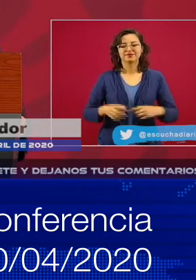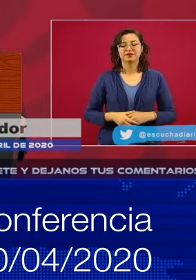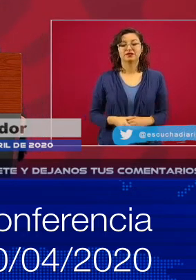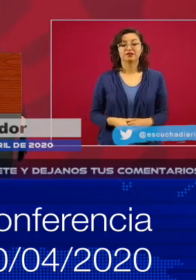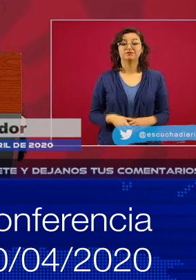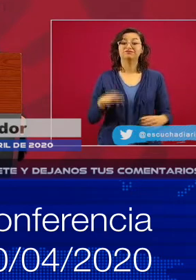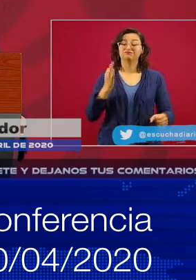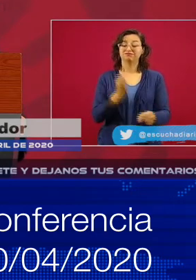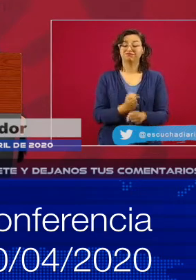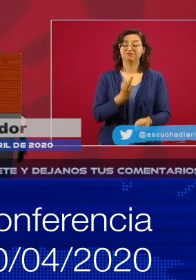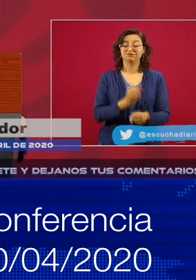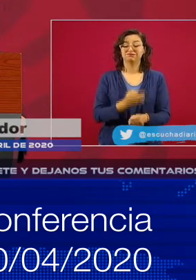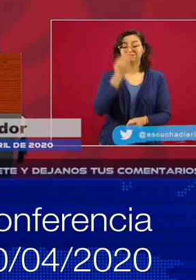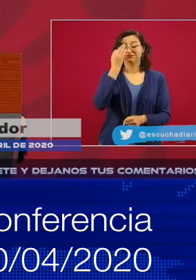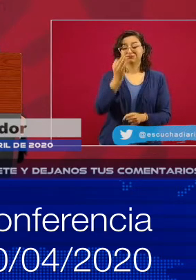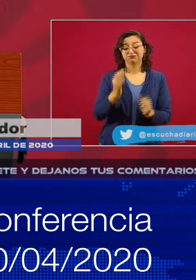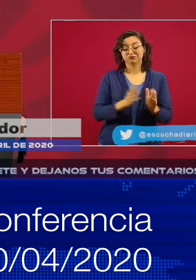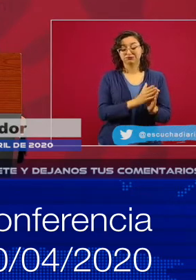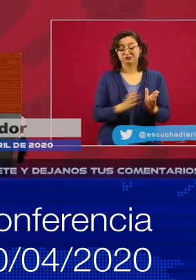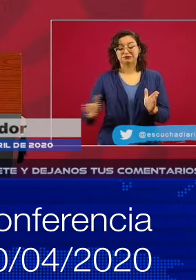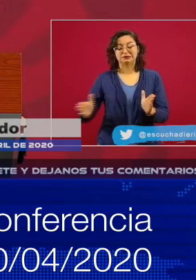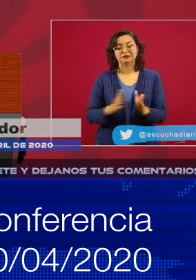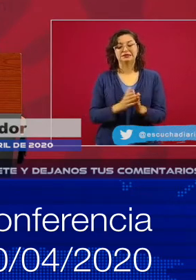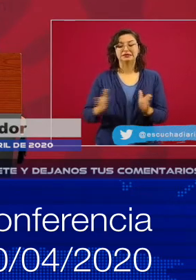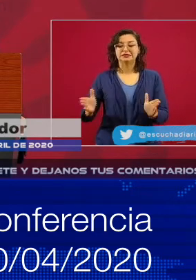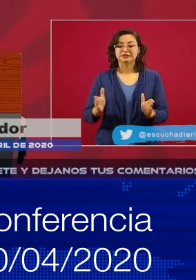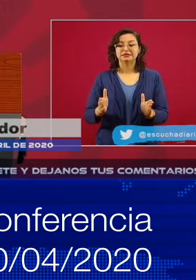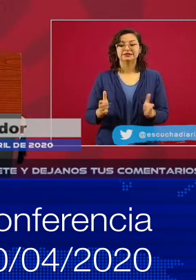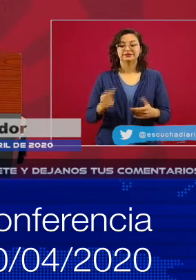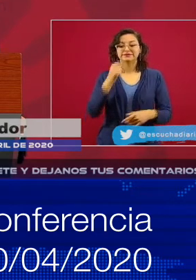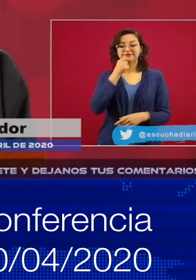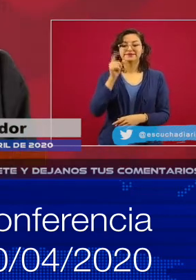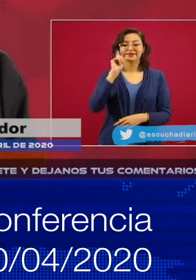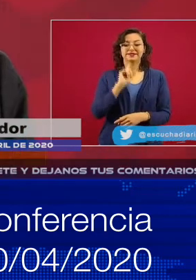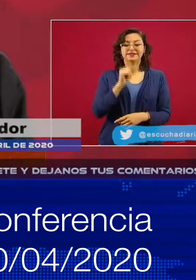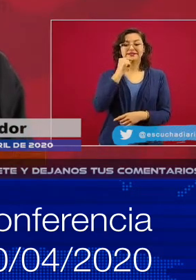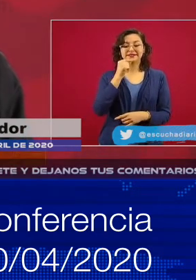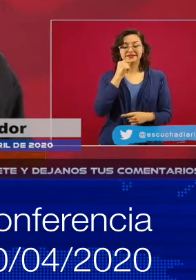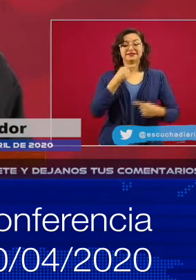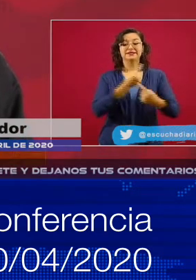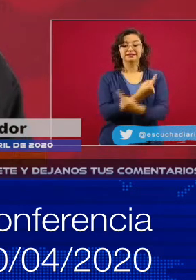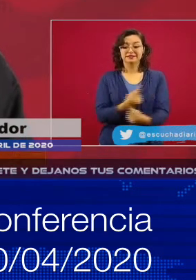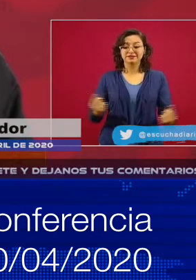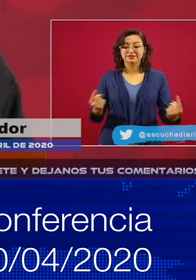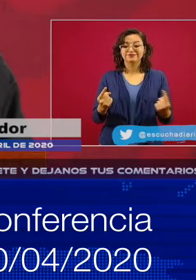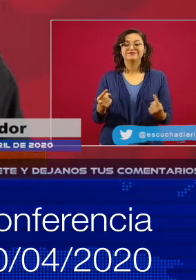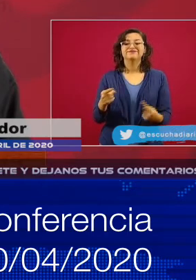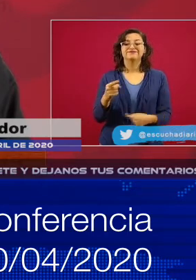estos momentos, que ellos han estado también